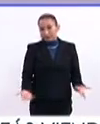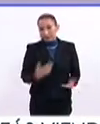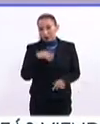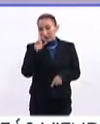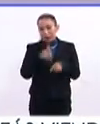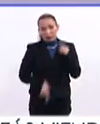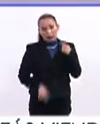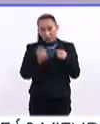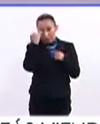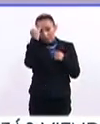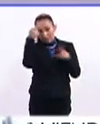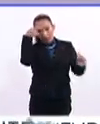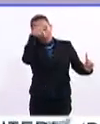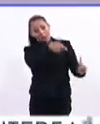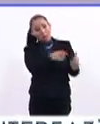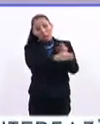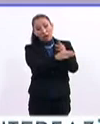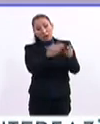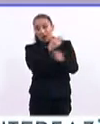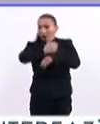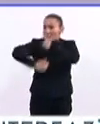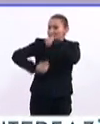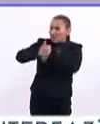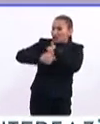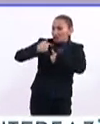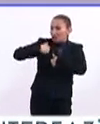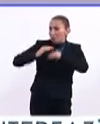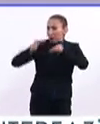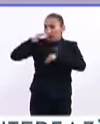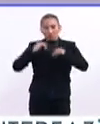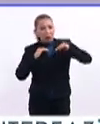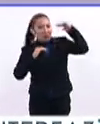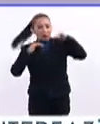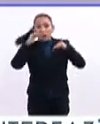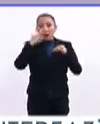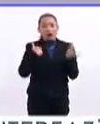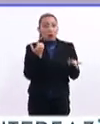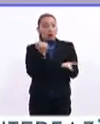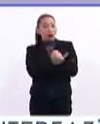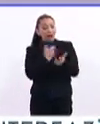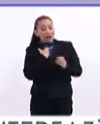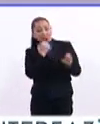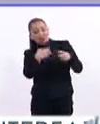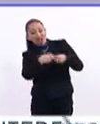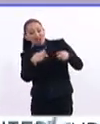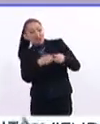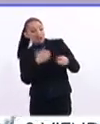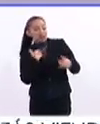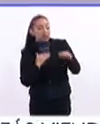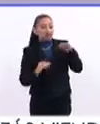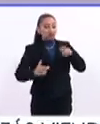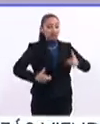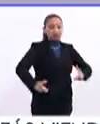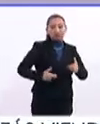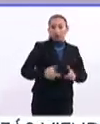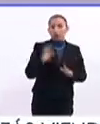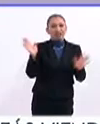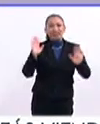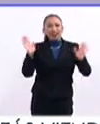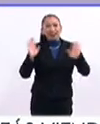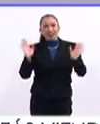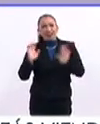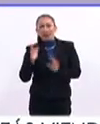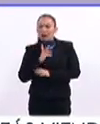quitar este énfasis en la competencia. Hay mucho bullying de marcas, de que si no traes los tenis, en cualquier nivel socioeconómico, escuela